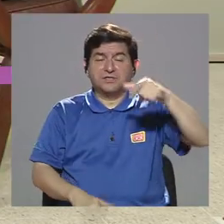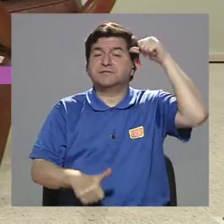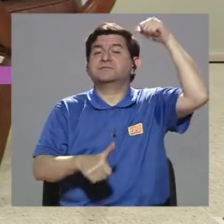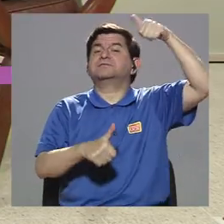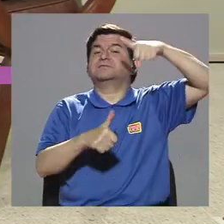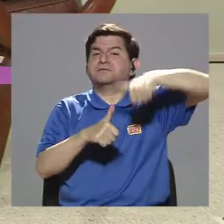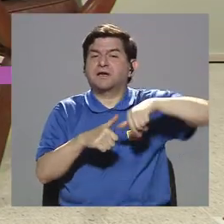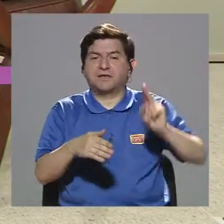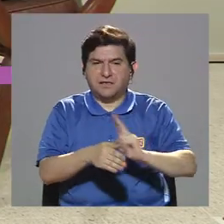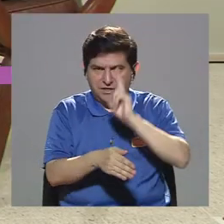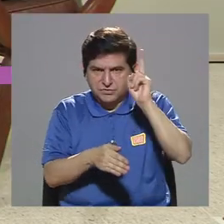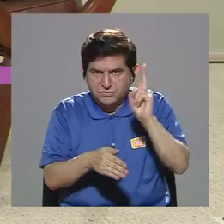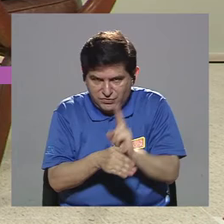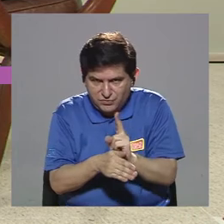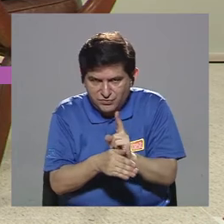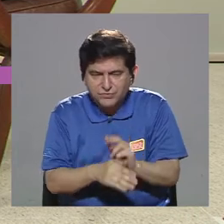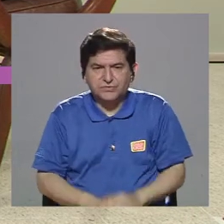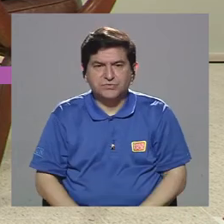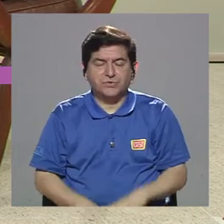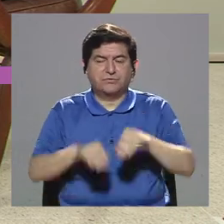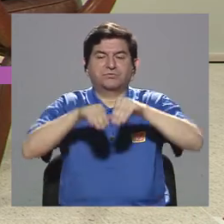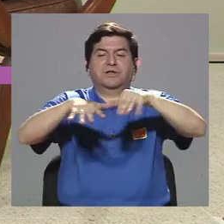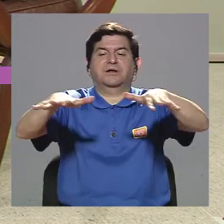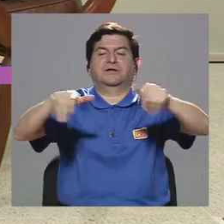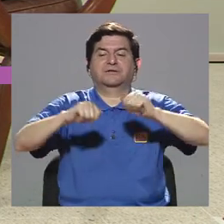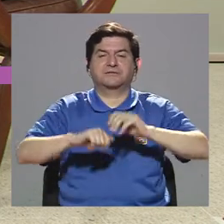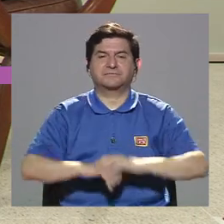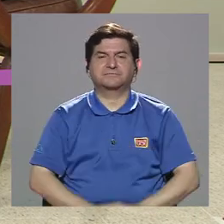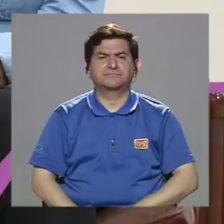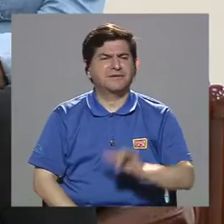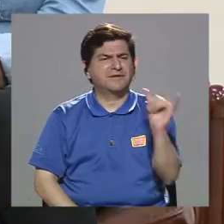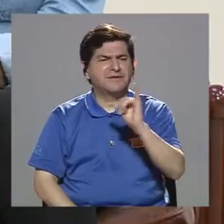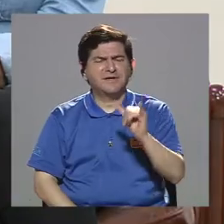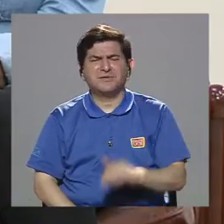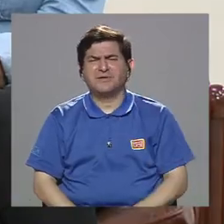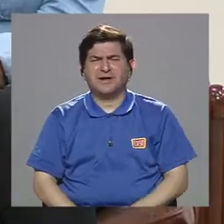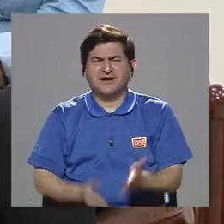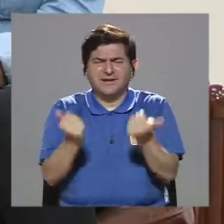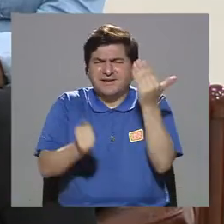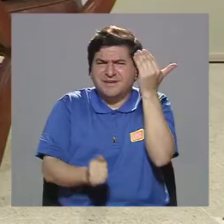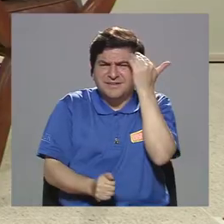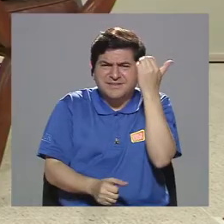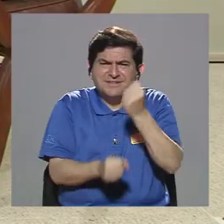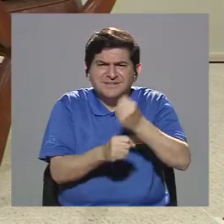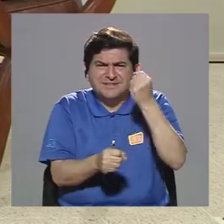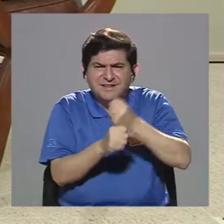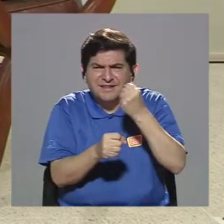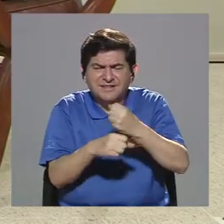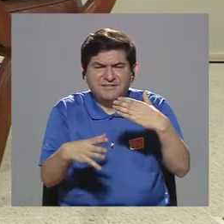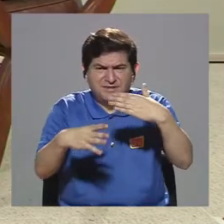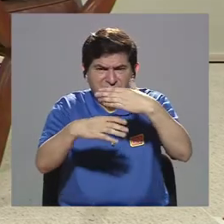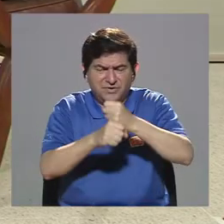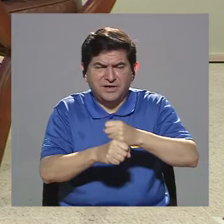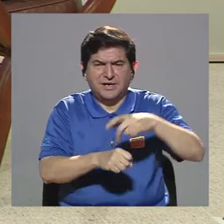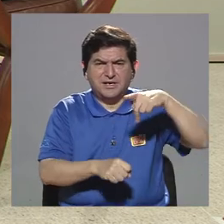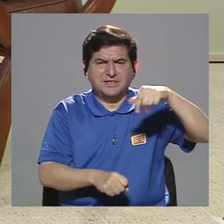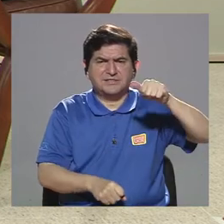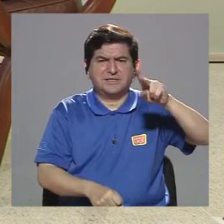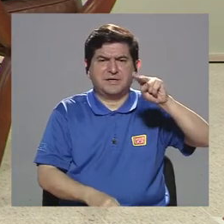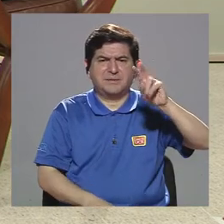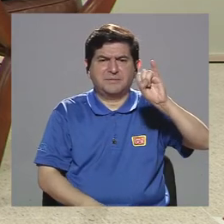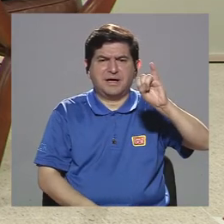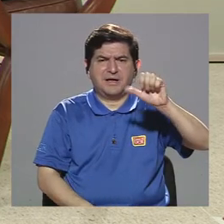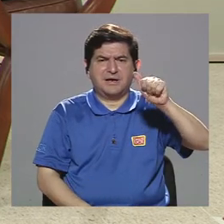para el uso de esta red y también queremos conocer acerca del trabajo que está haciendo Pan y Amor al respecto.